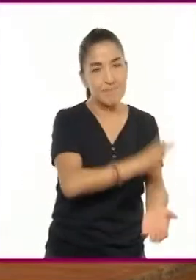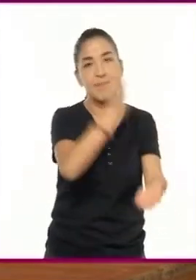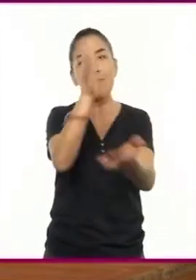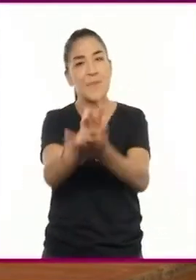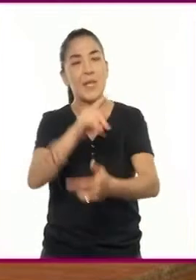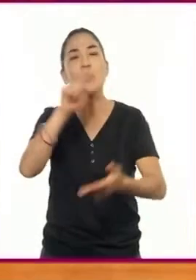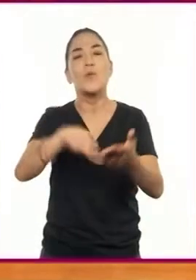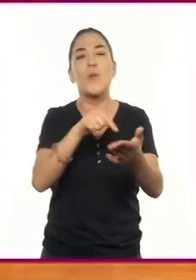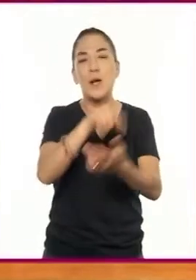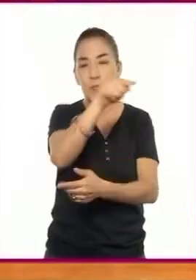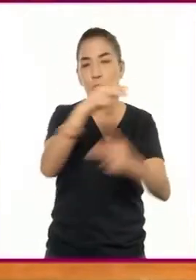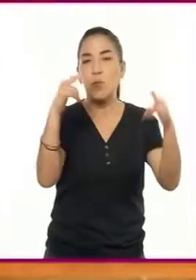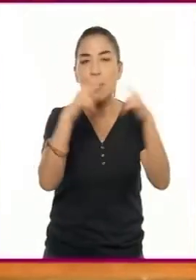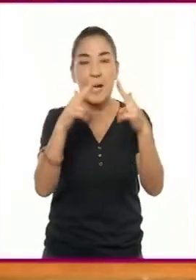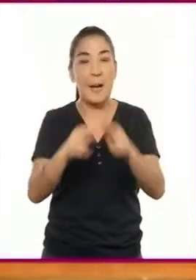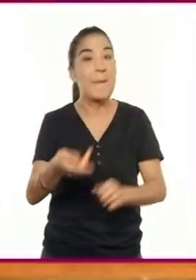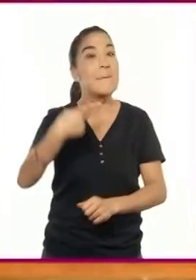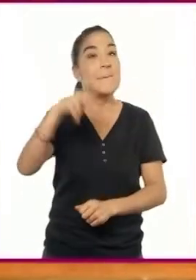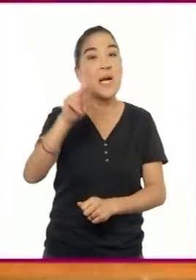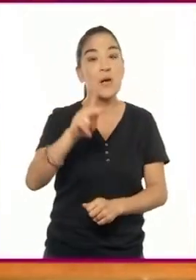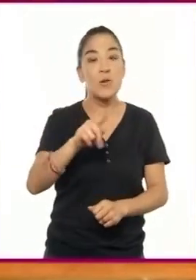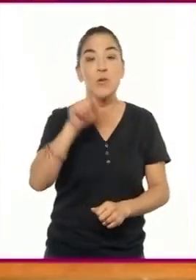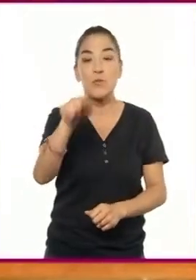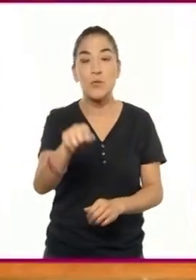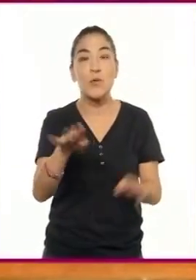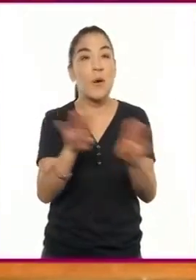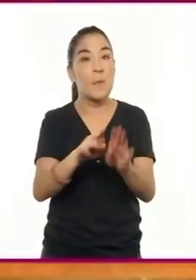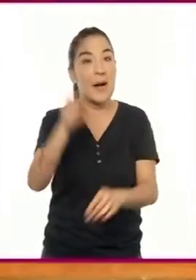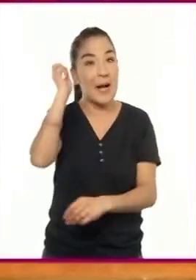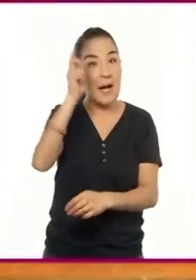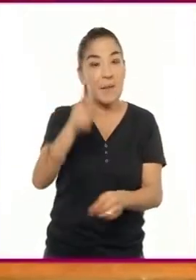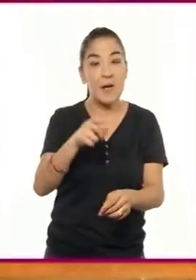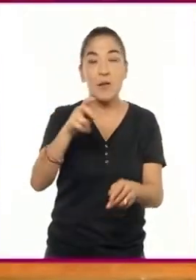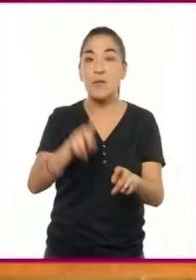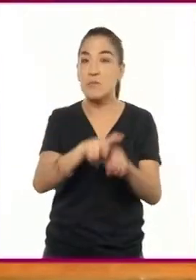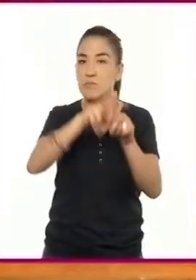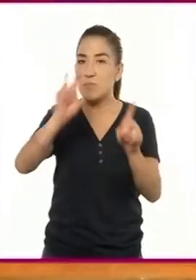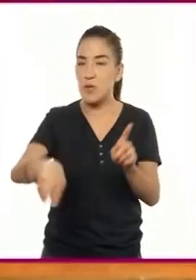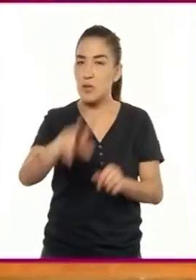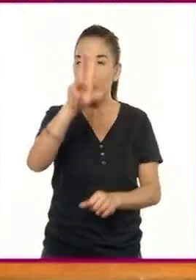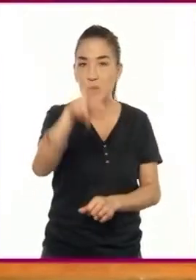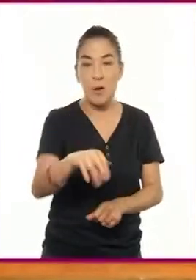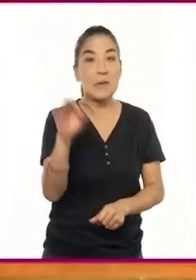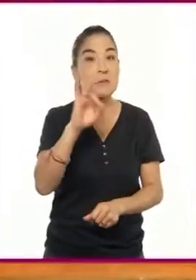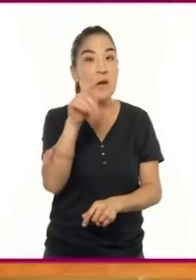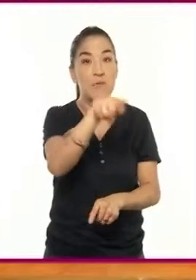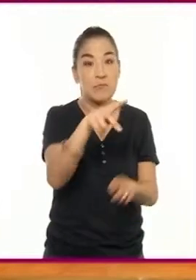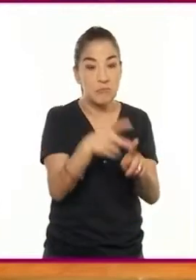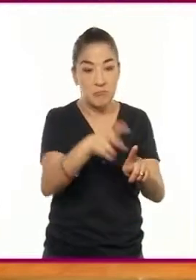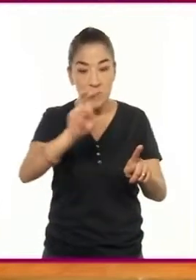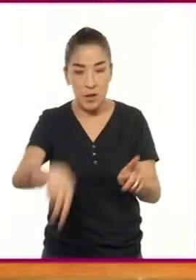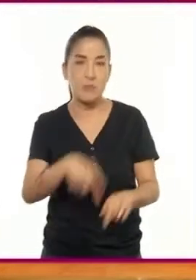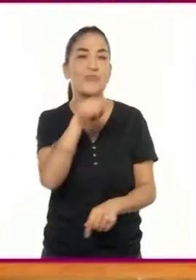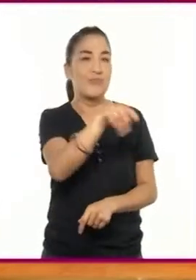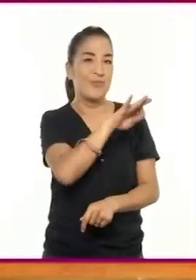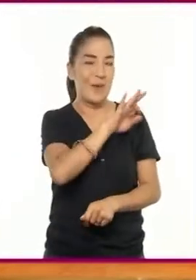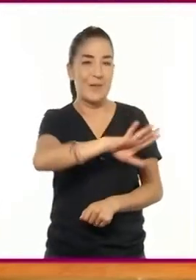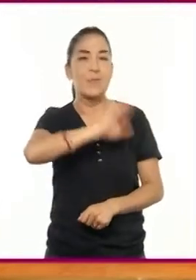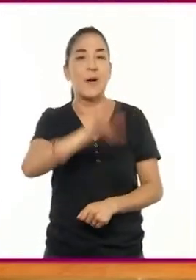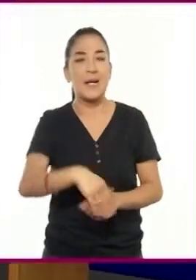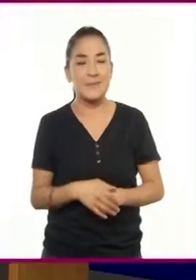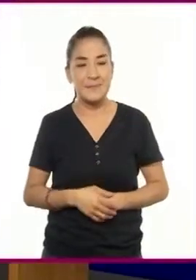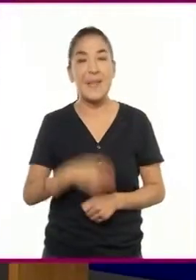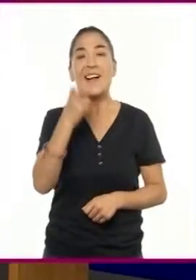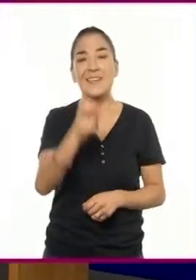una condición, que nunca se baje del caballo o morirá. En su camino, se